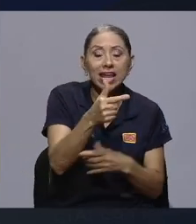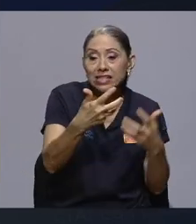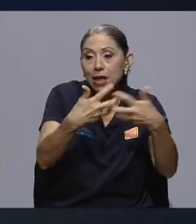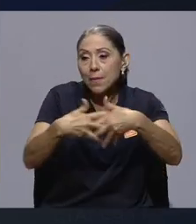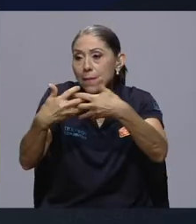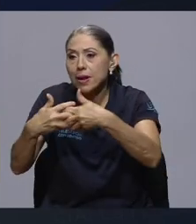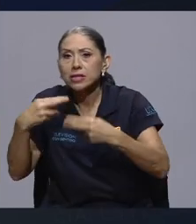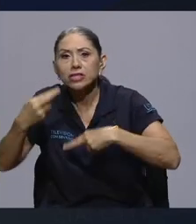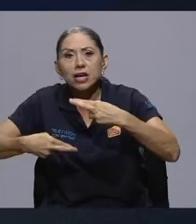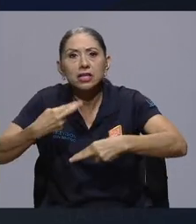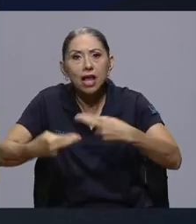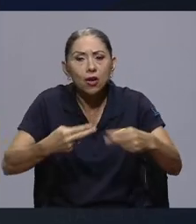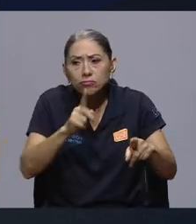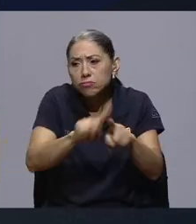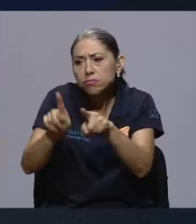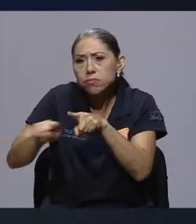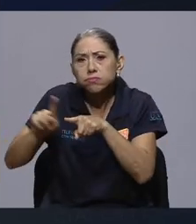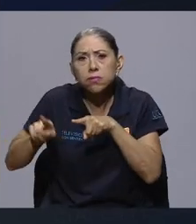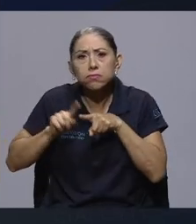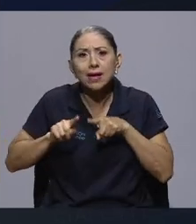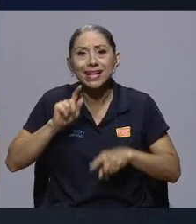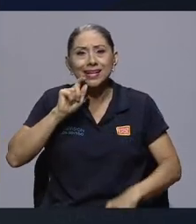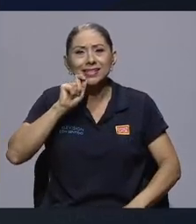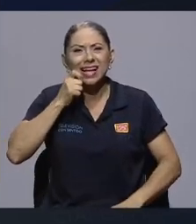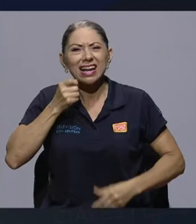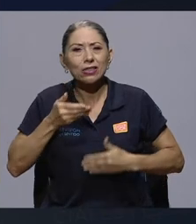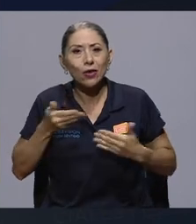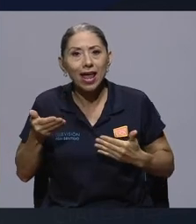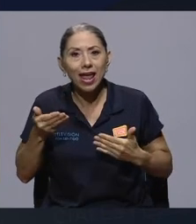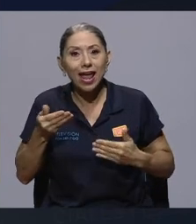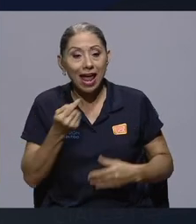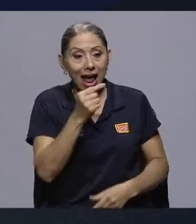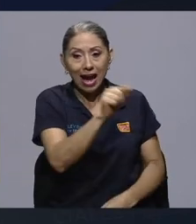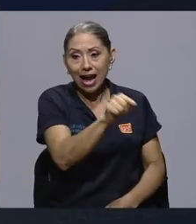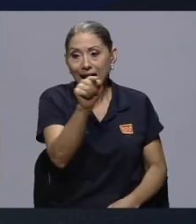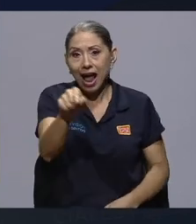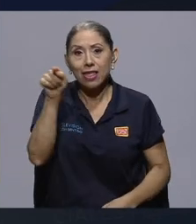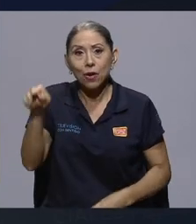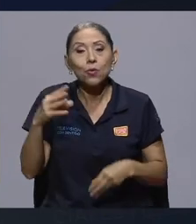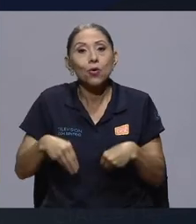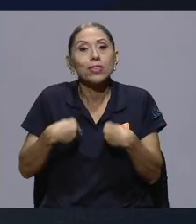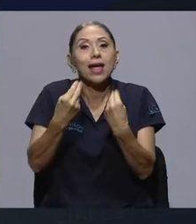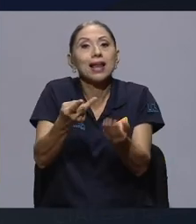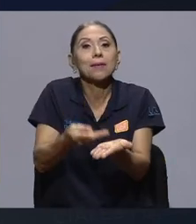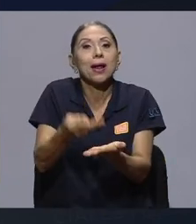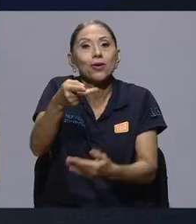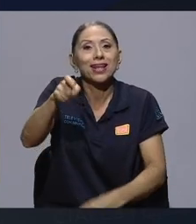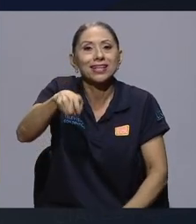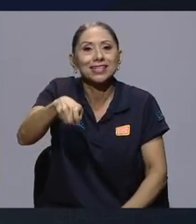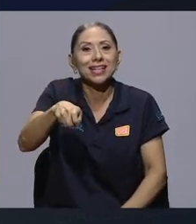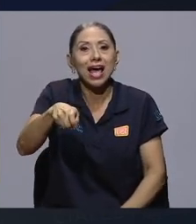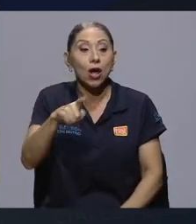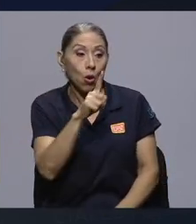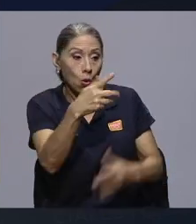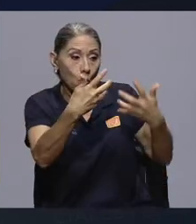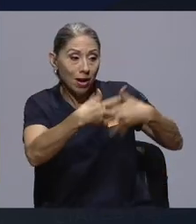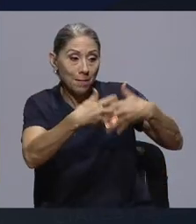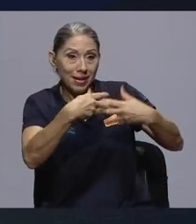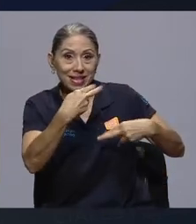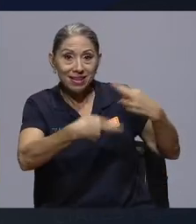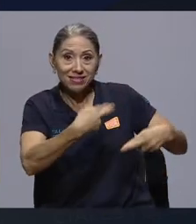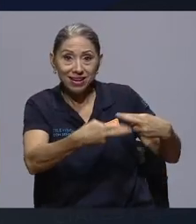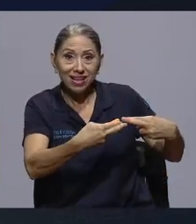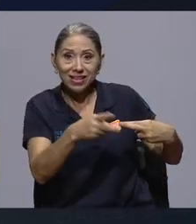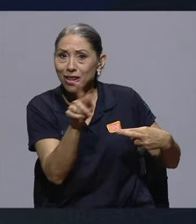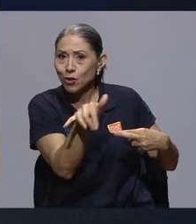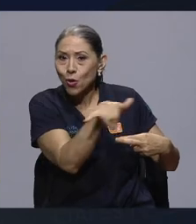transforman y el secreto ronal es poder entregarle a cada uno el valor que necesita, no es lo mismo lo que necesita una empresa del reciclaje